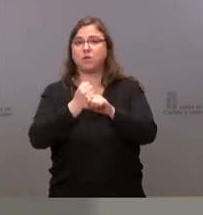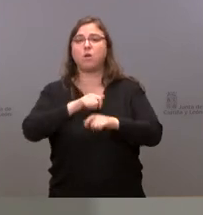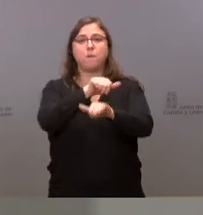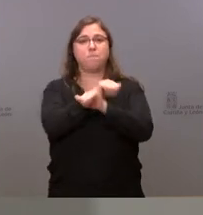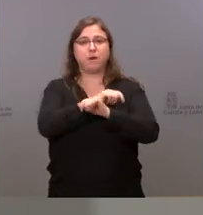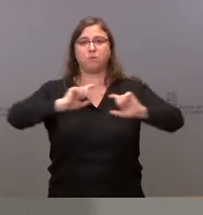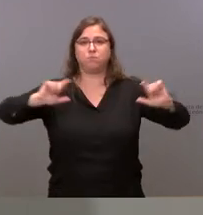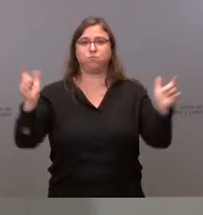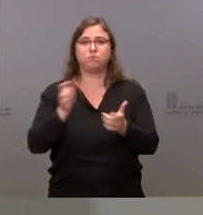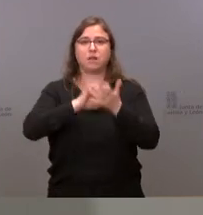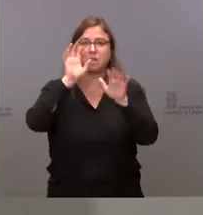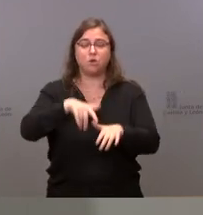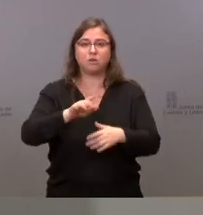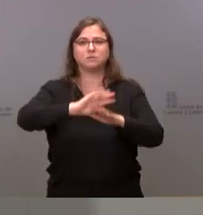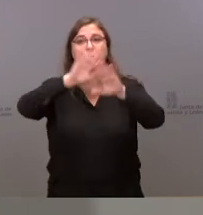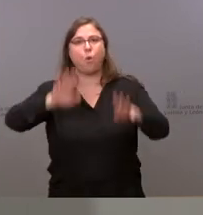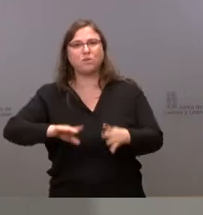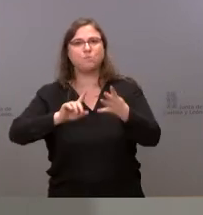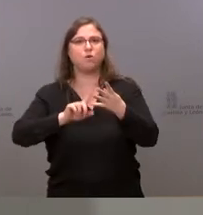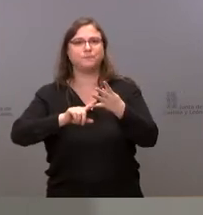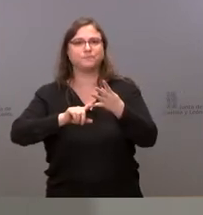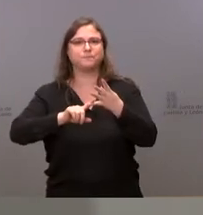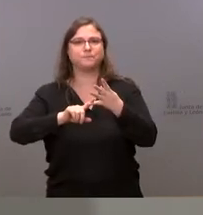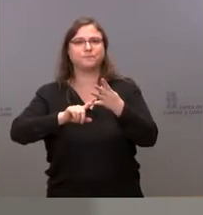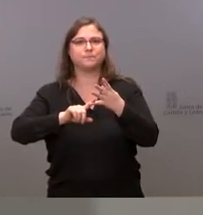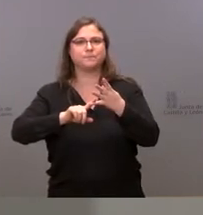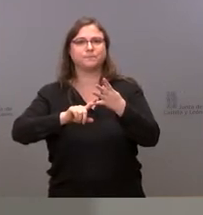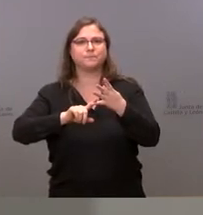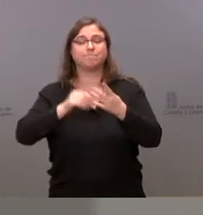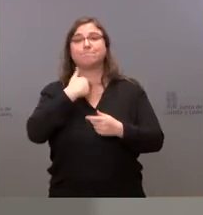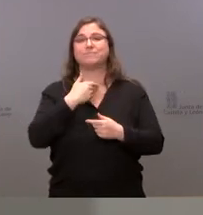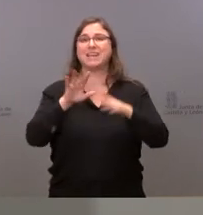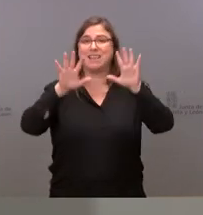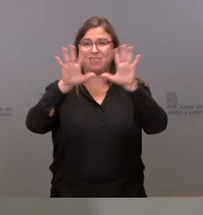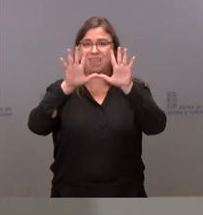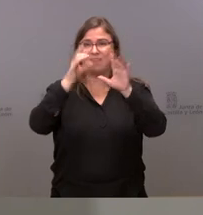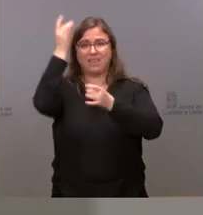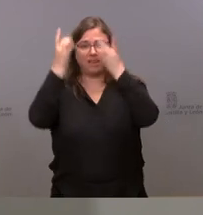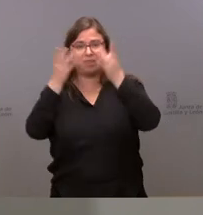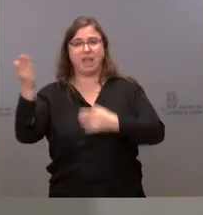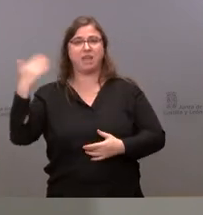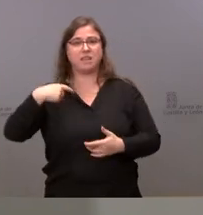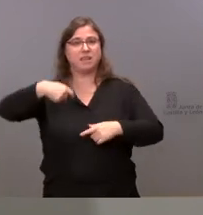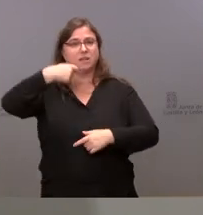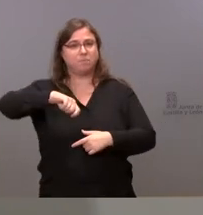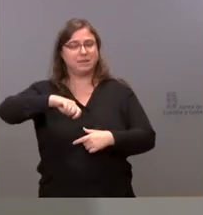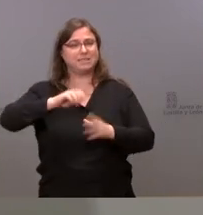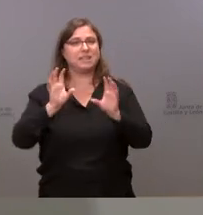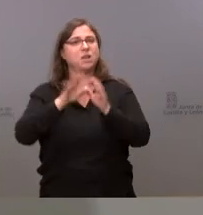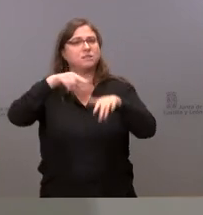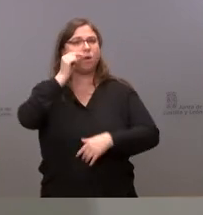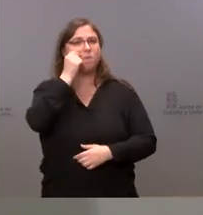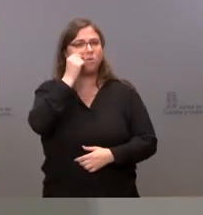paro de nuestra comunidad autónoma y la última cuestión que me plantea entre las diez iniciativas que ayer el presidente de la Junta de Castilla y León